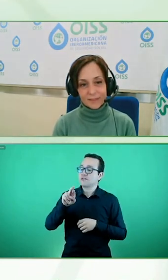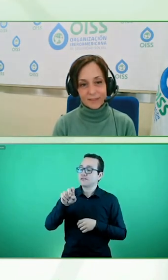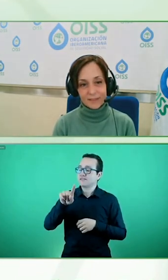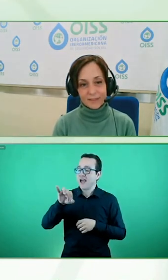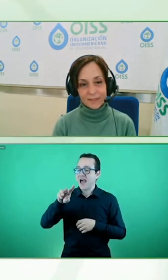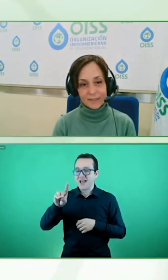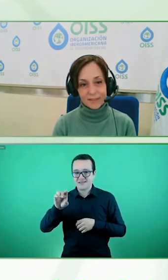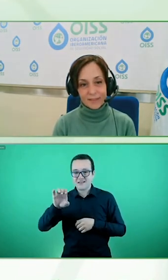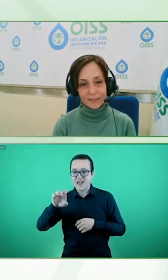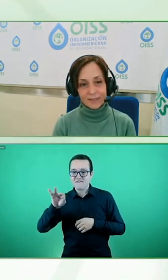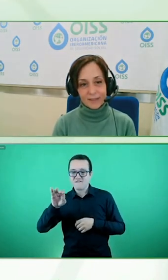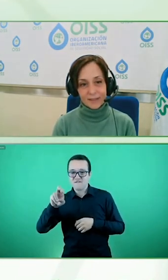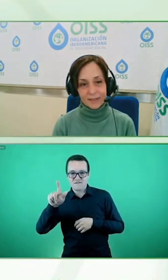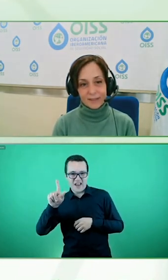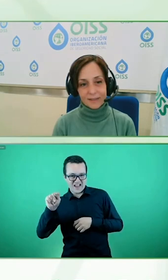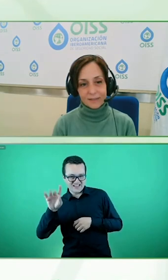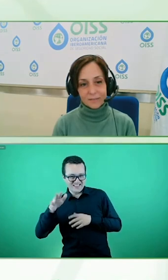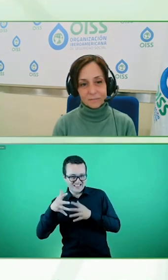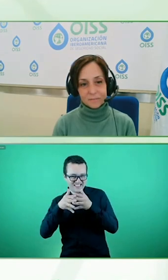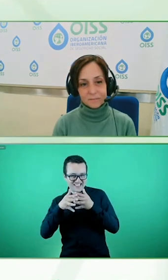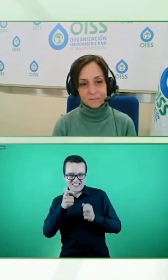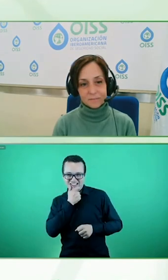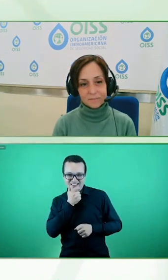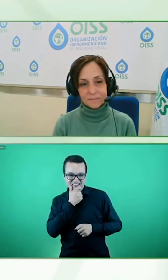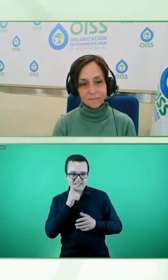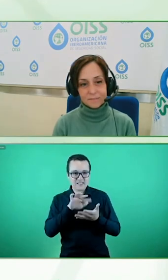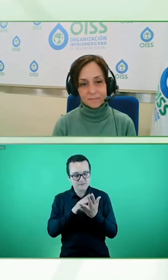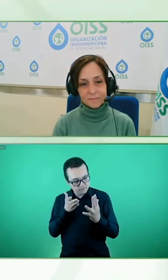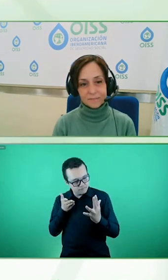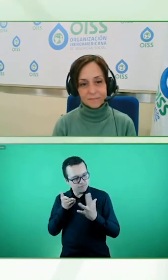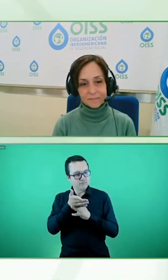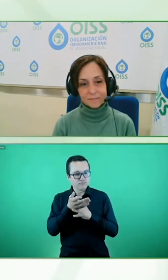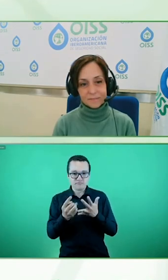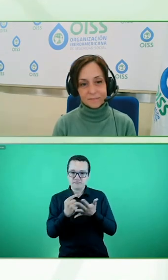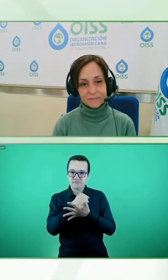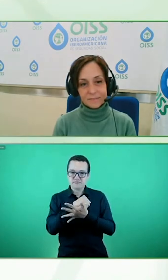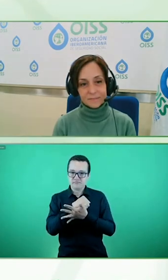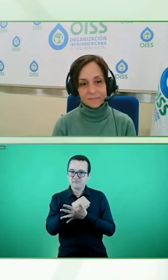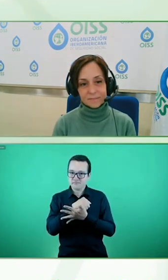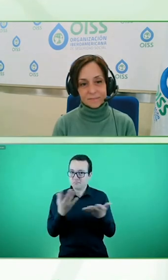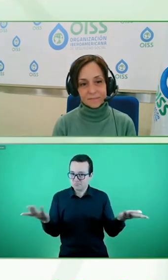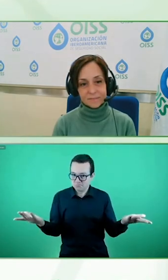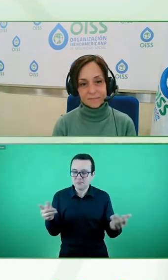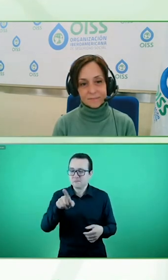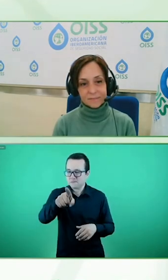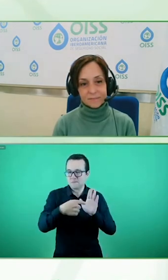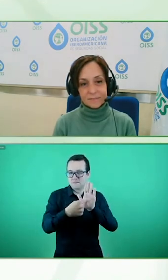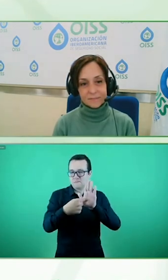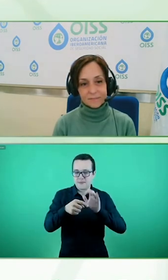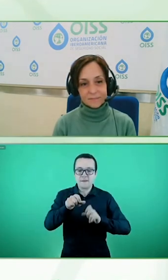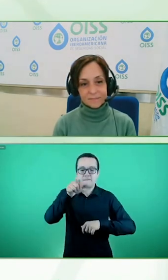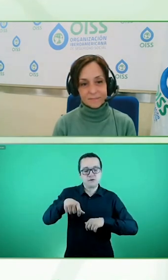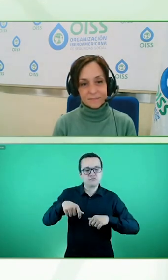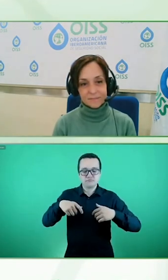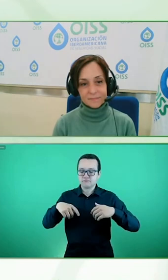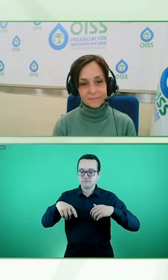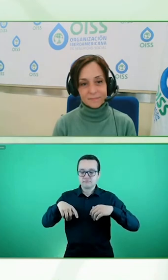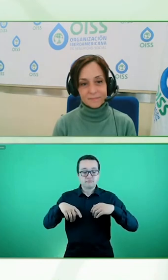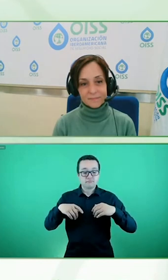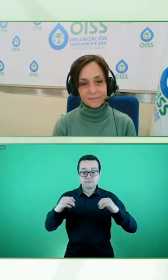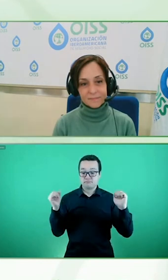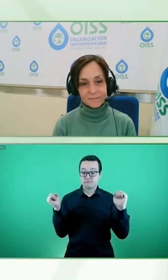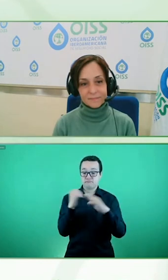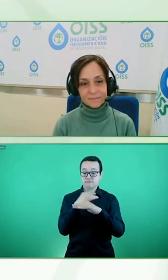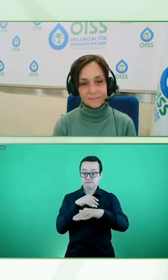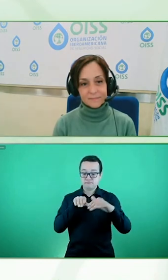hicieron las aceras accesibles para que las personas con silla de ruedas pudieran subir las aceras, se dieron cuenta de que eso no solo beneficiaba a las